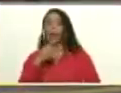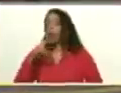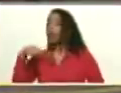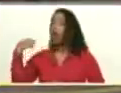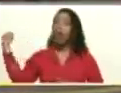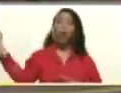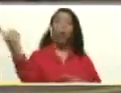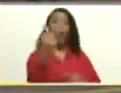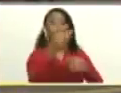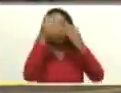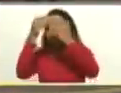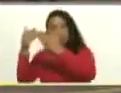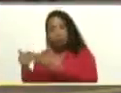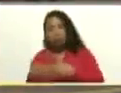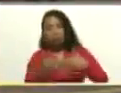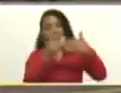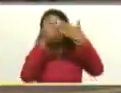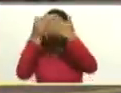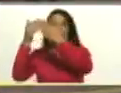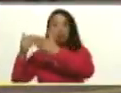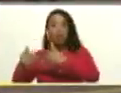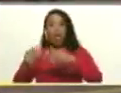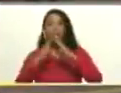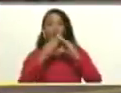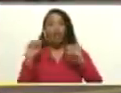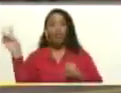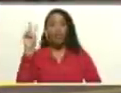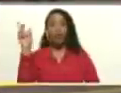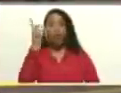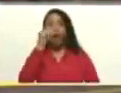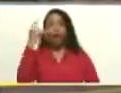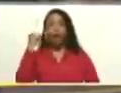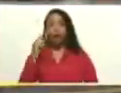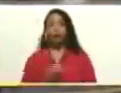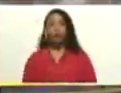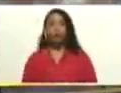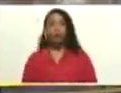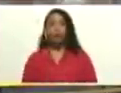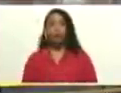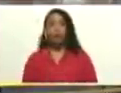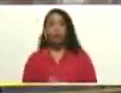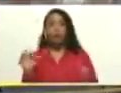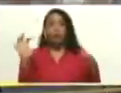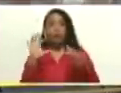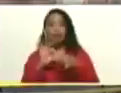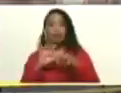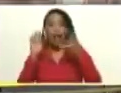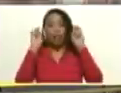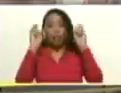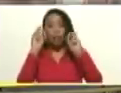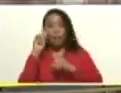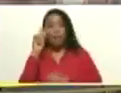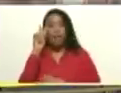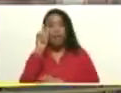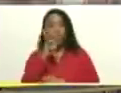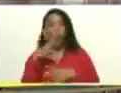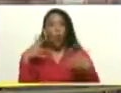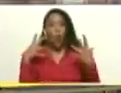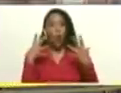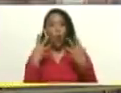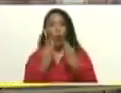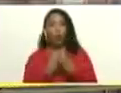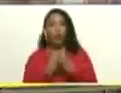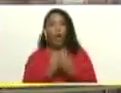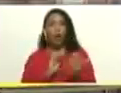todos, todos los venezolanos, todas las venezolanas nos unimos en relación tienen una visión conjunta, común,